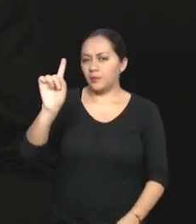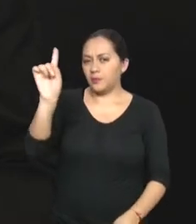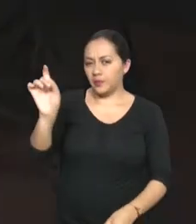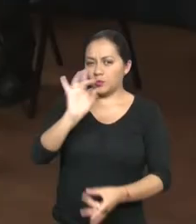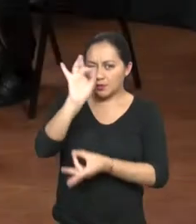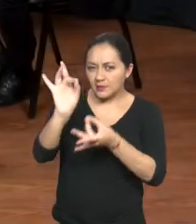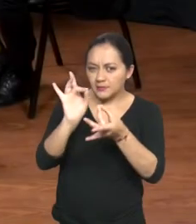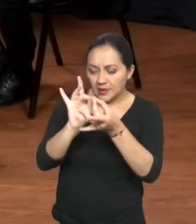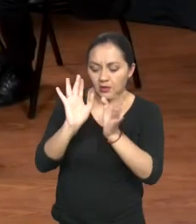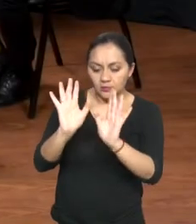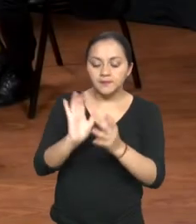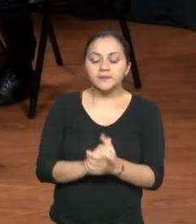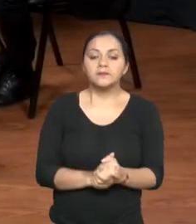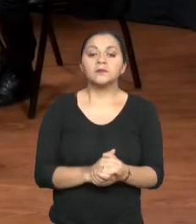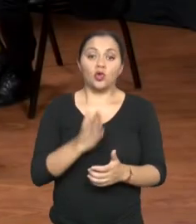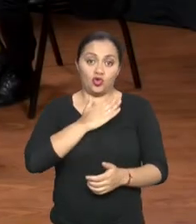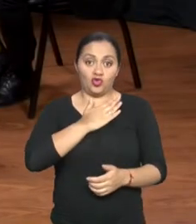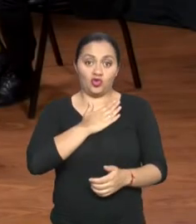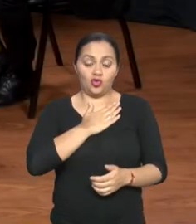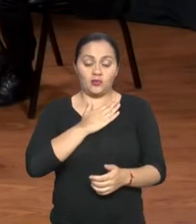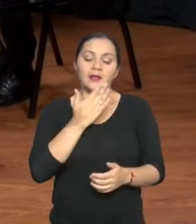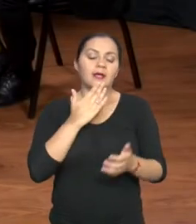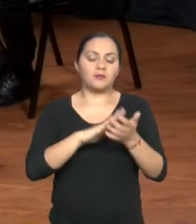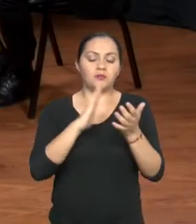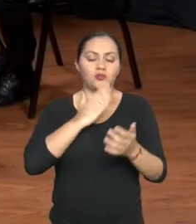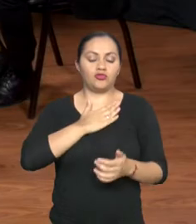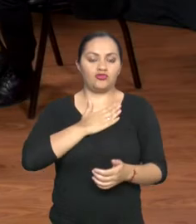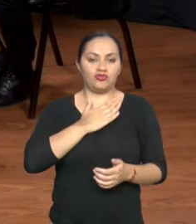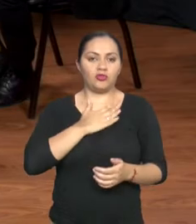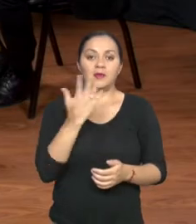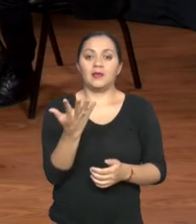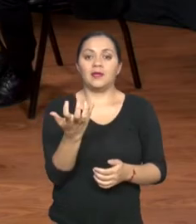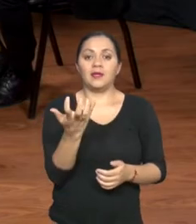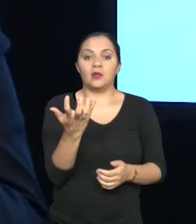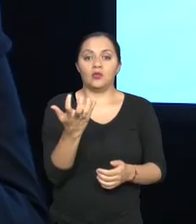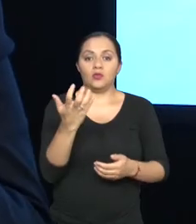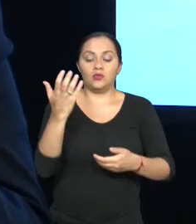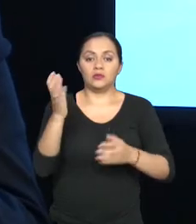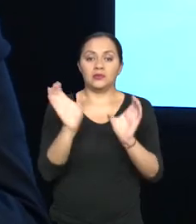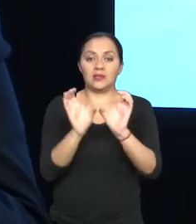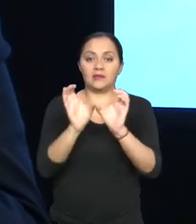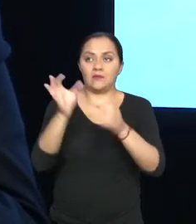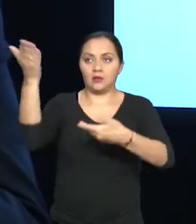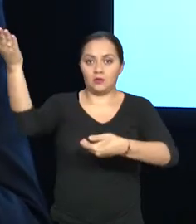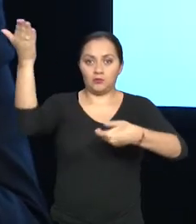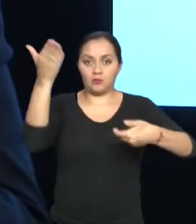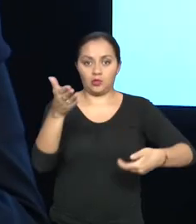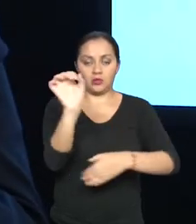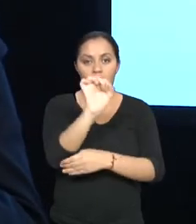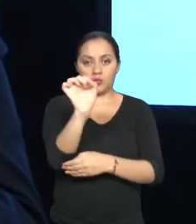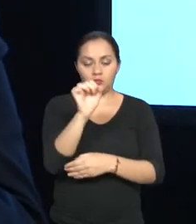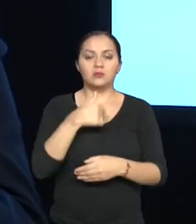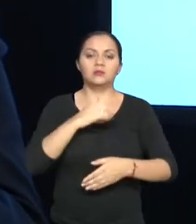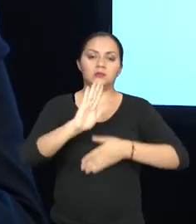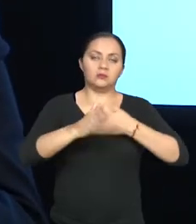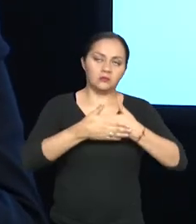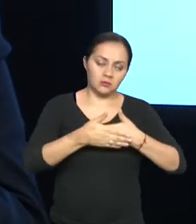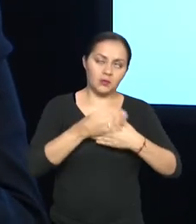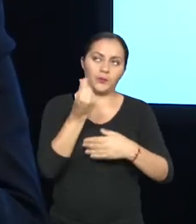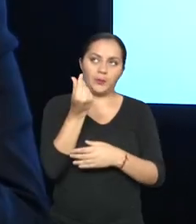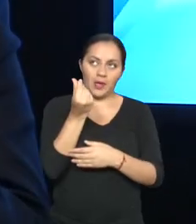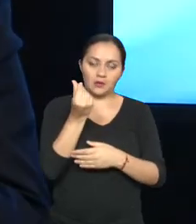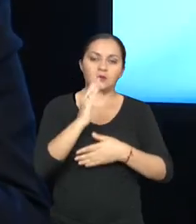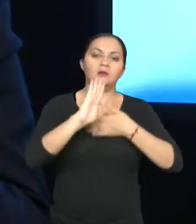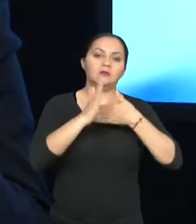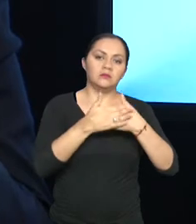cuando yo voy a acreditar y voy a hacer el certificado de importación de vehículos, tengo que apuntar mis ingresos económicos, mis